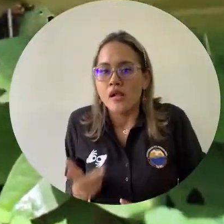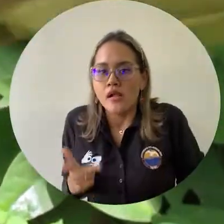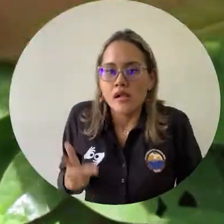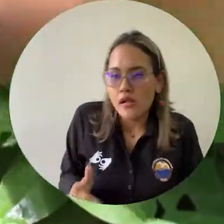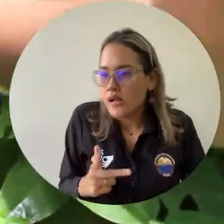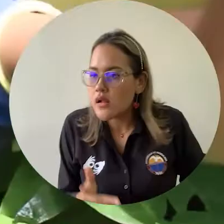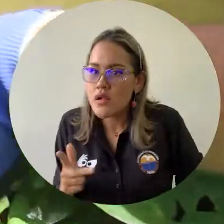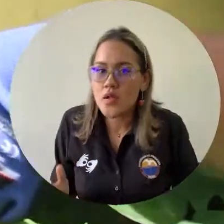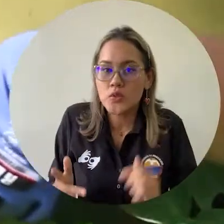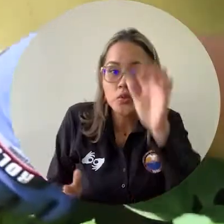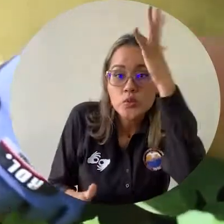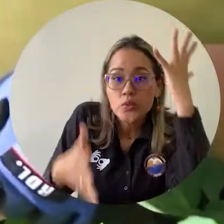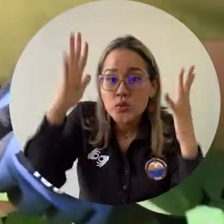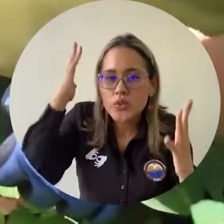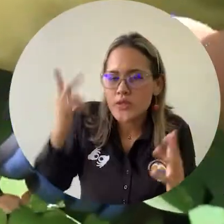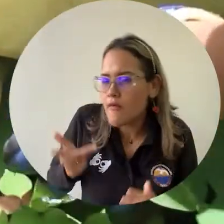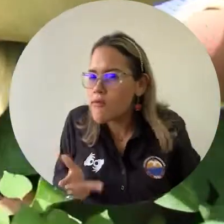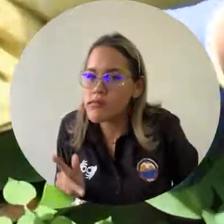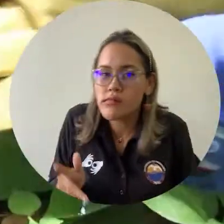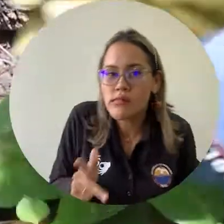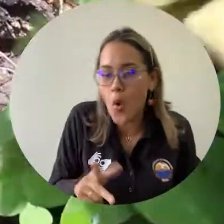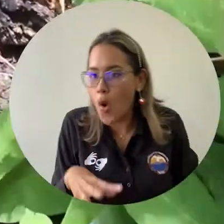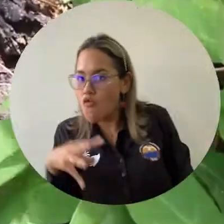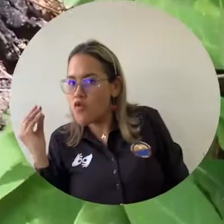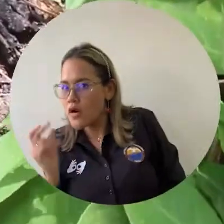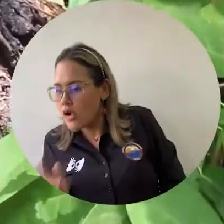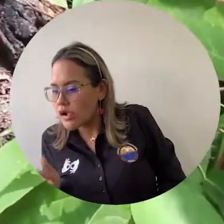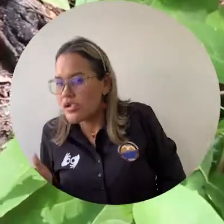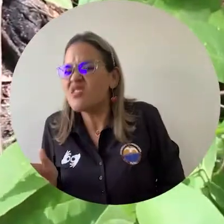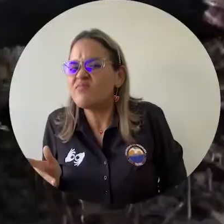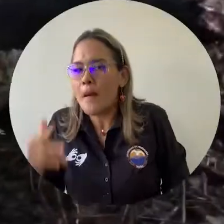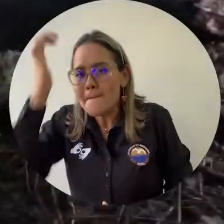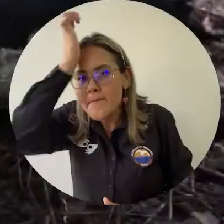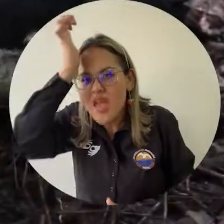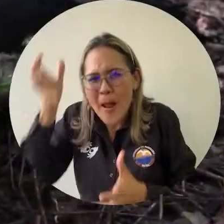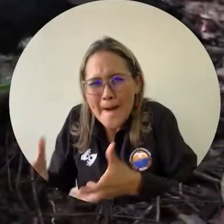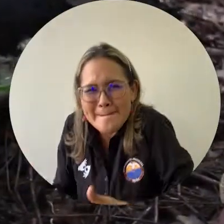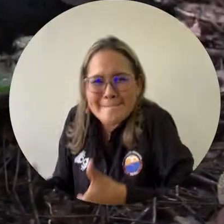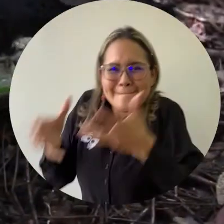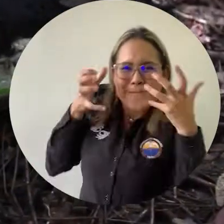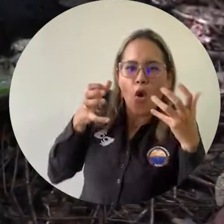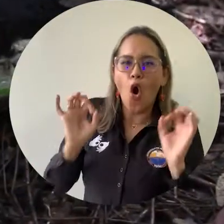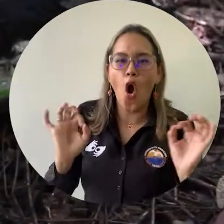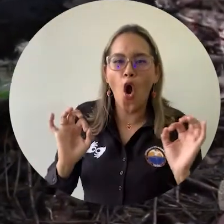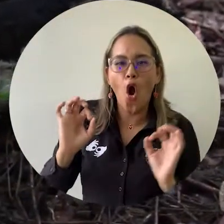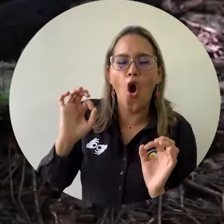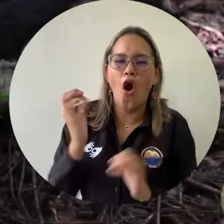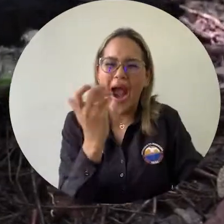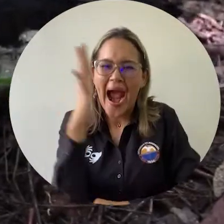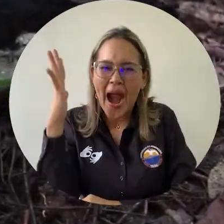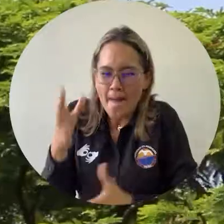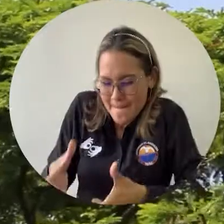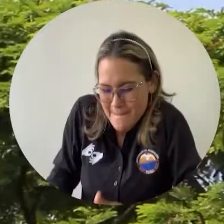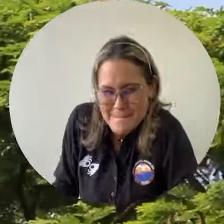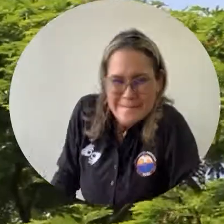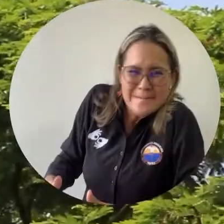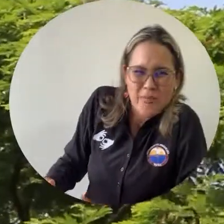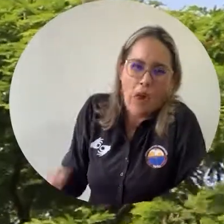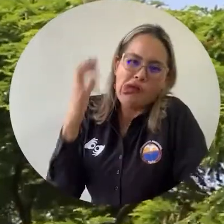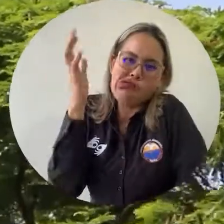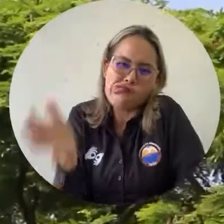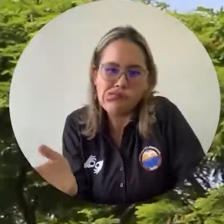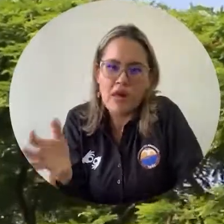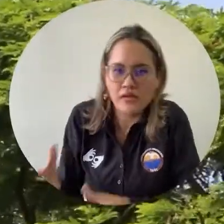recorridos, bien sea dentro del bosque o fuera del bosque, y lo hacemos levantando piedras, levantando troncos. Hemos